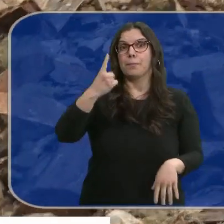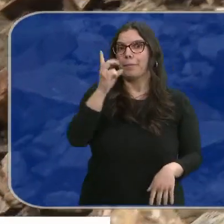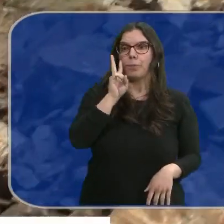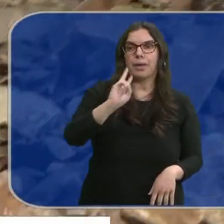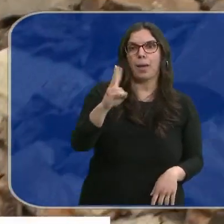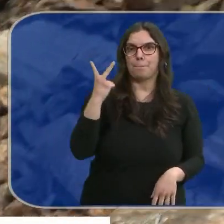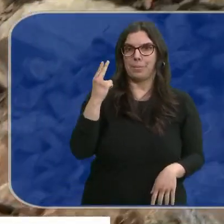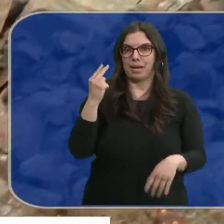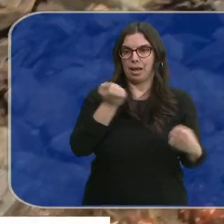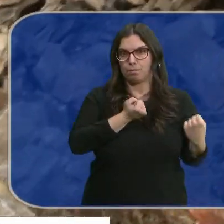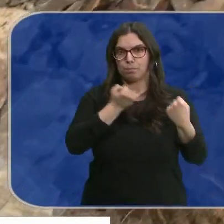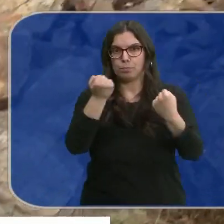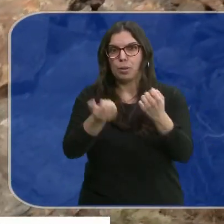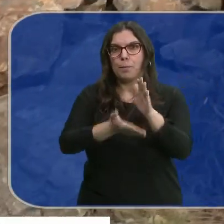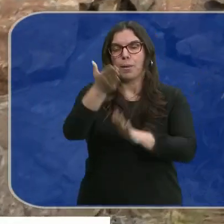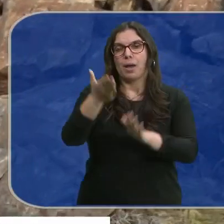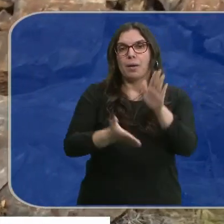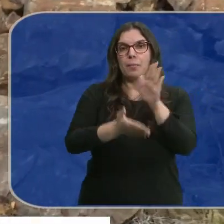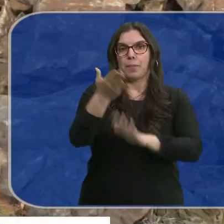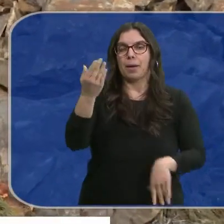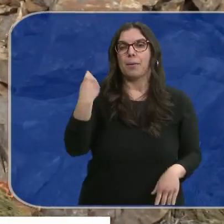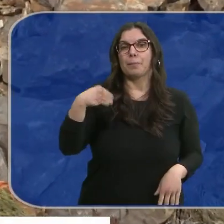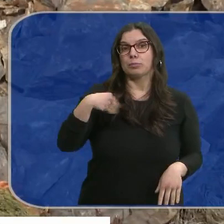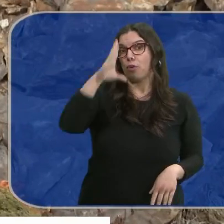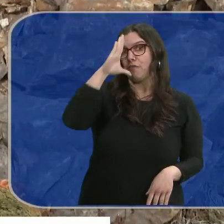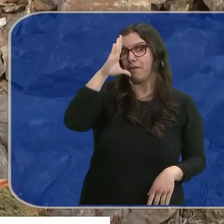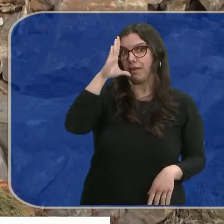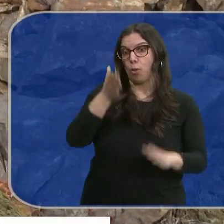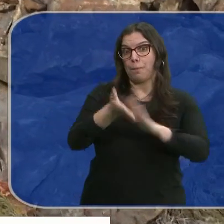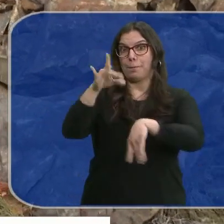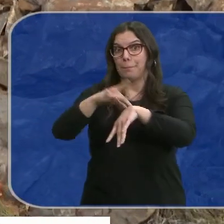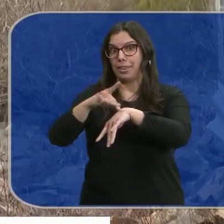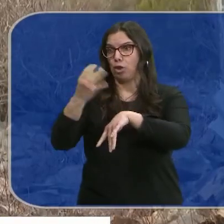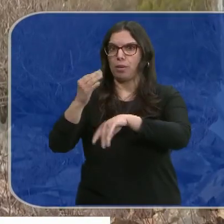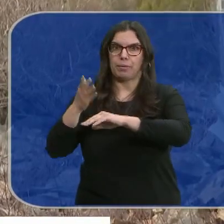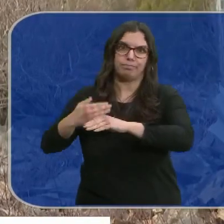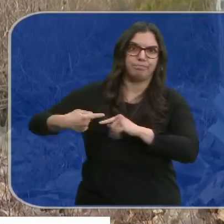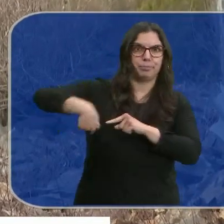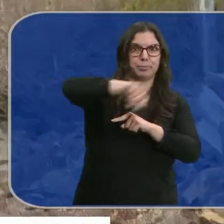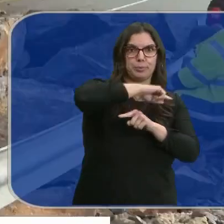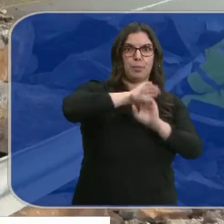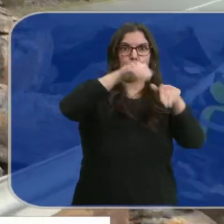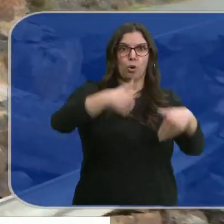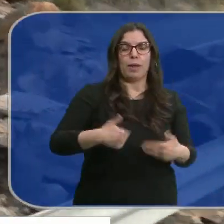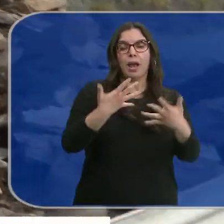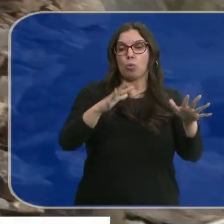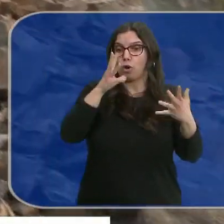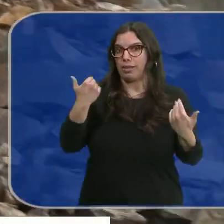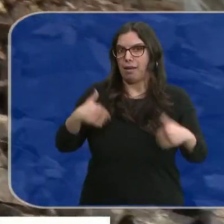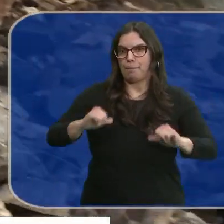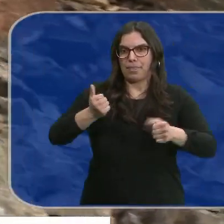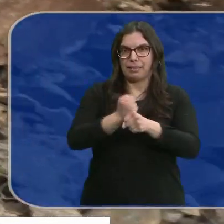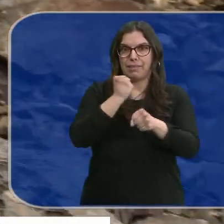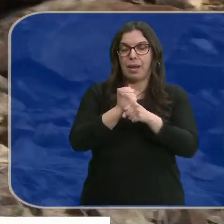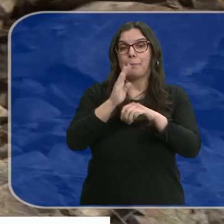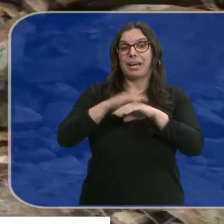lugar por una pareja que se desplazaba hacia Favero, hacia el médico. Tuvieron que dar la vuelta, aunque en cualquier caso ya se está trabajando para intentar